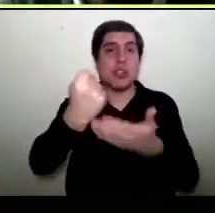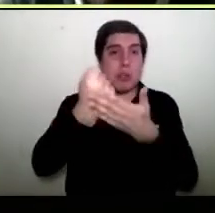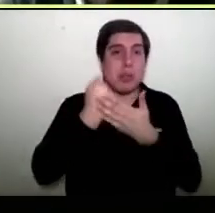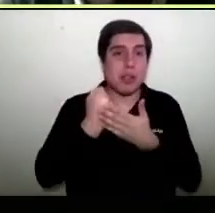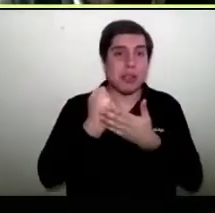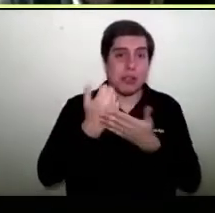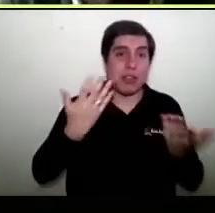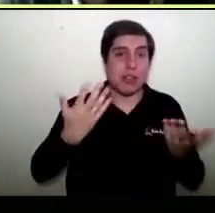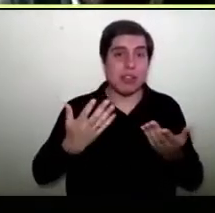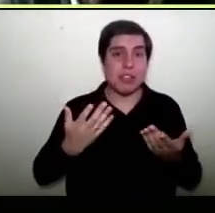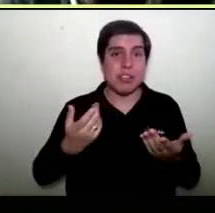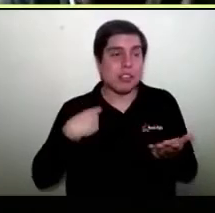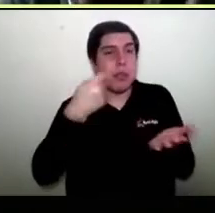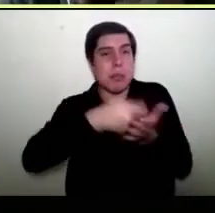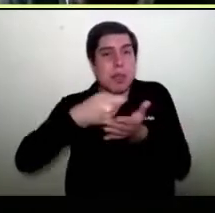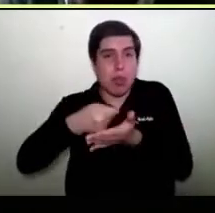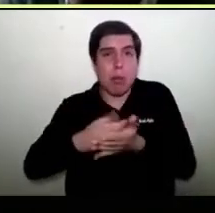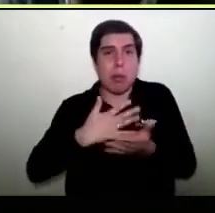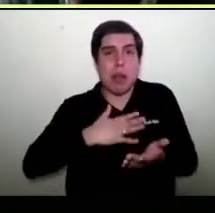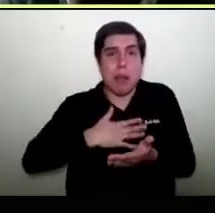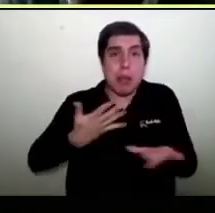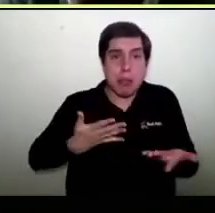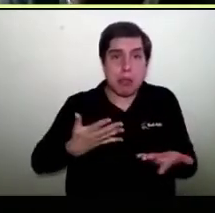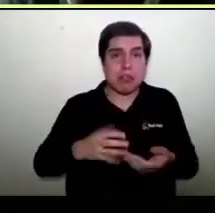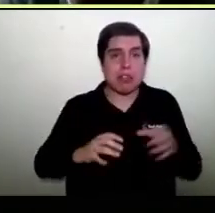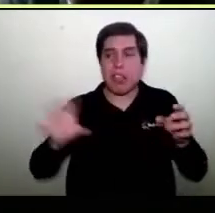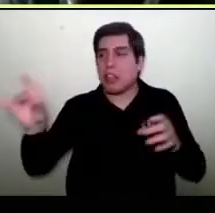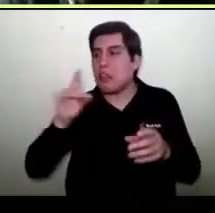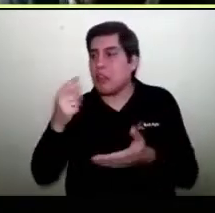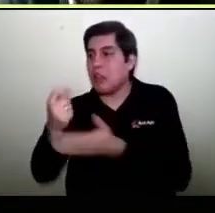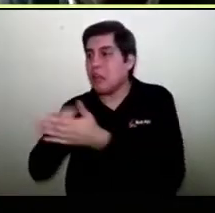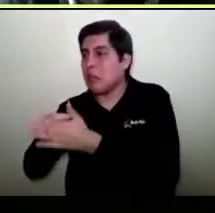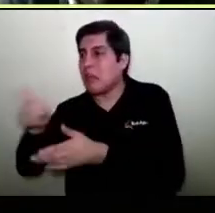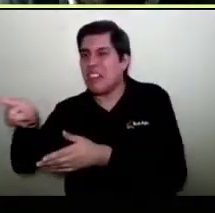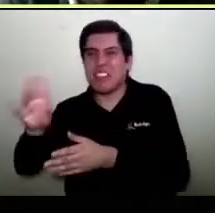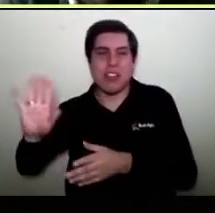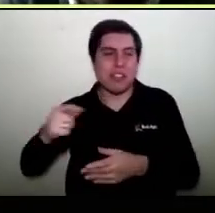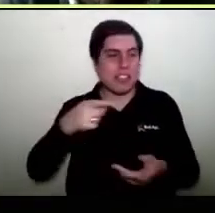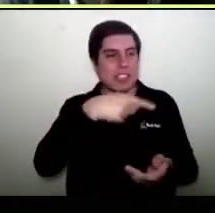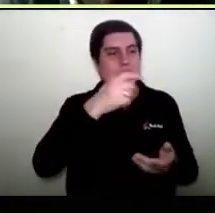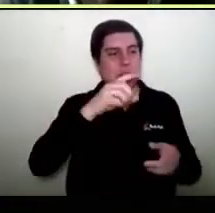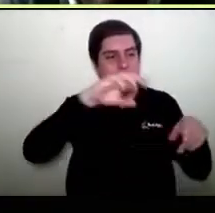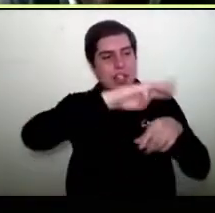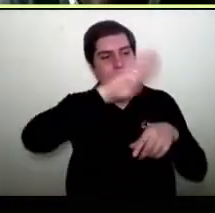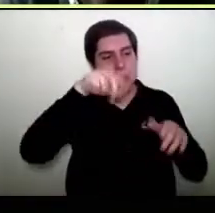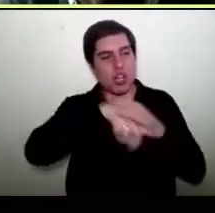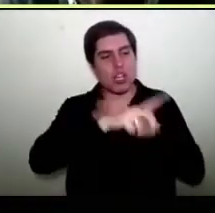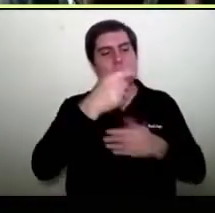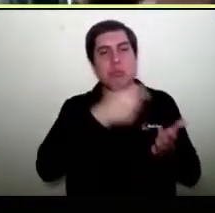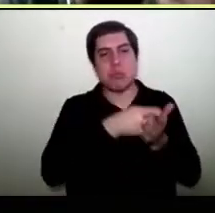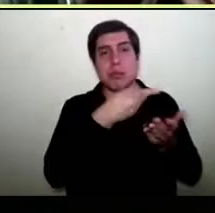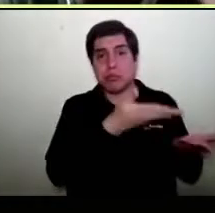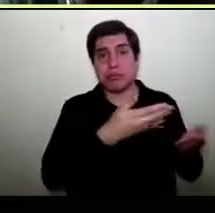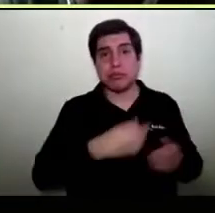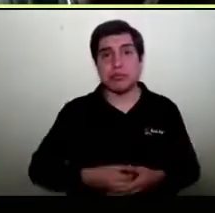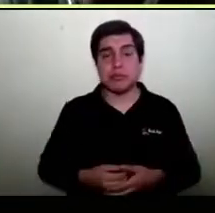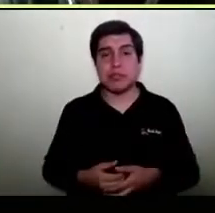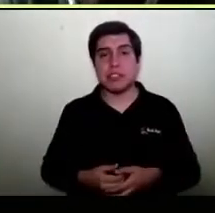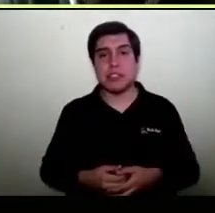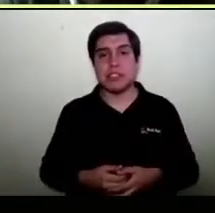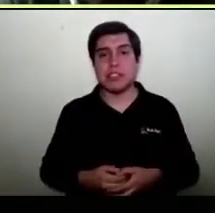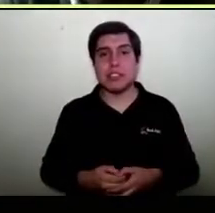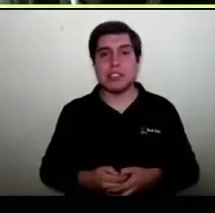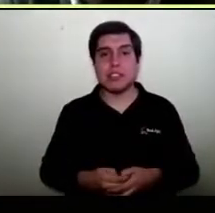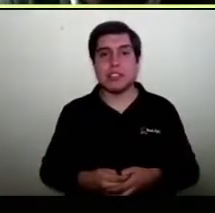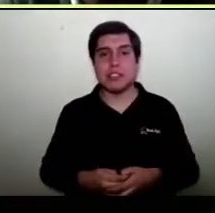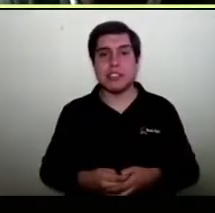preferencia de compra, me consideren a mí dentro de las prioridades de compra. Una fácil implementación.